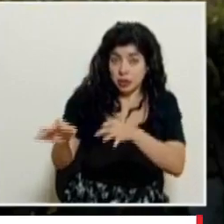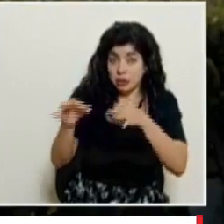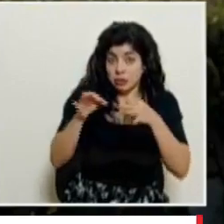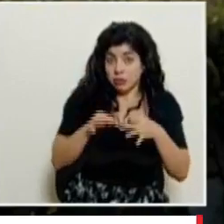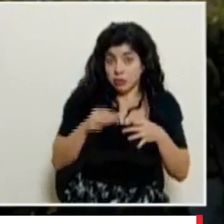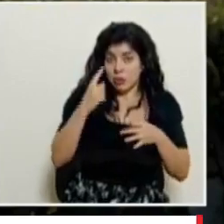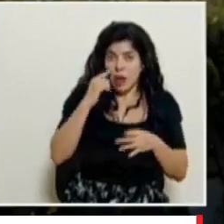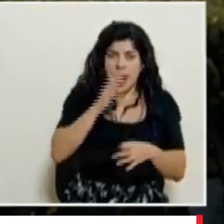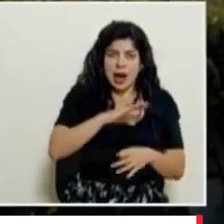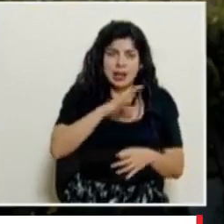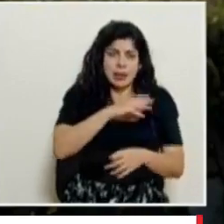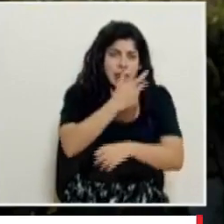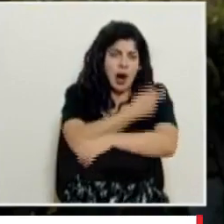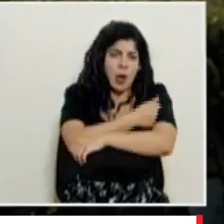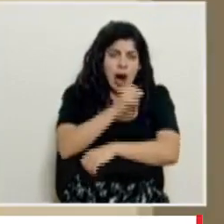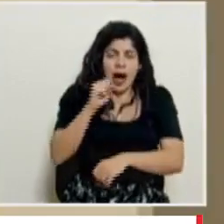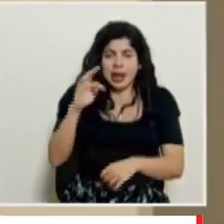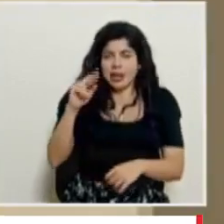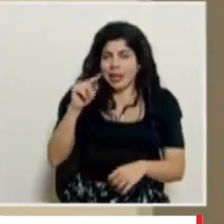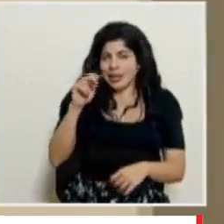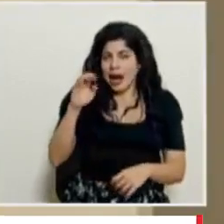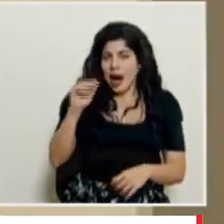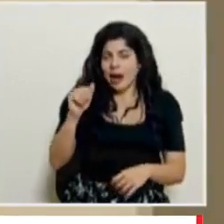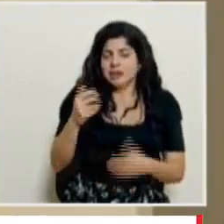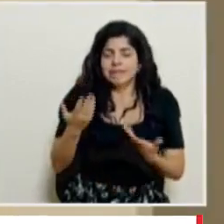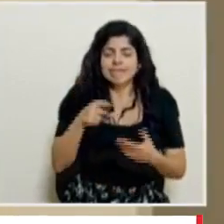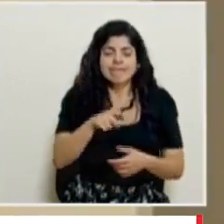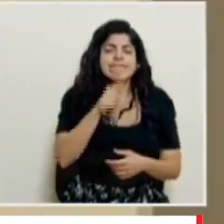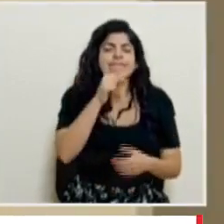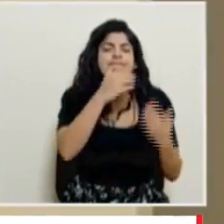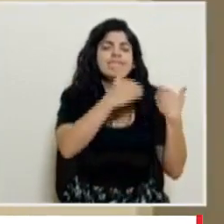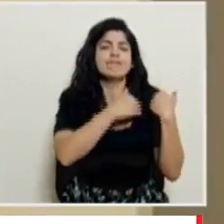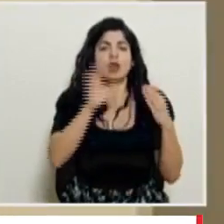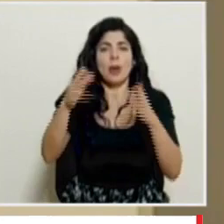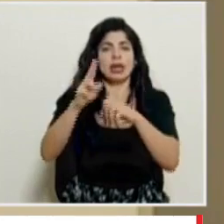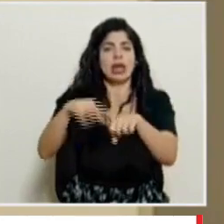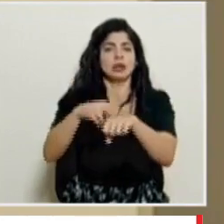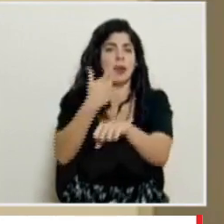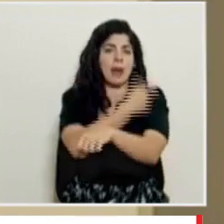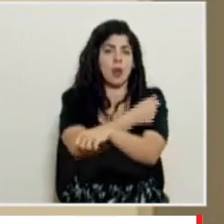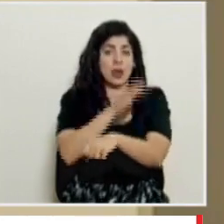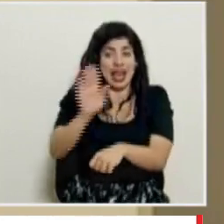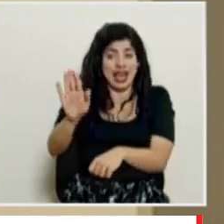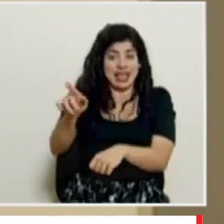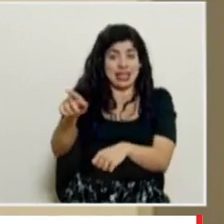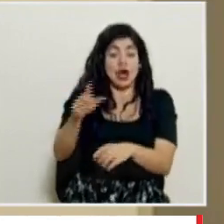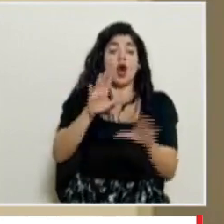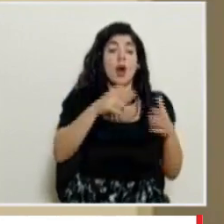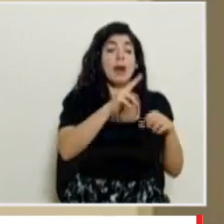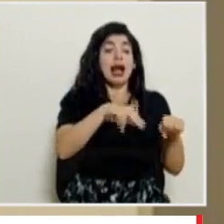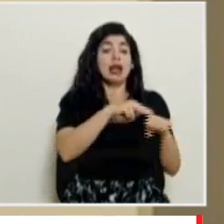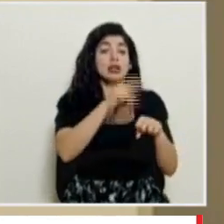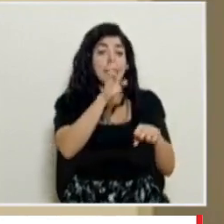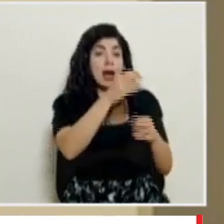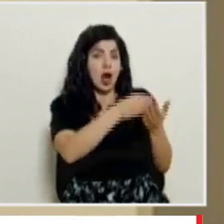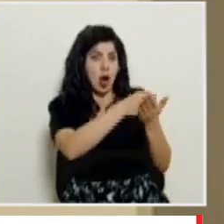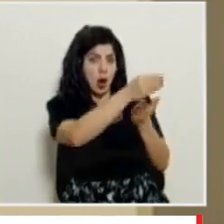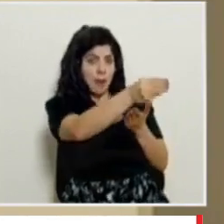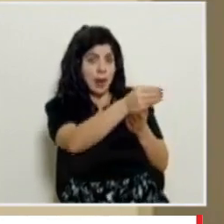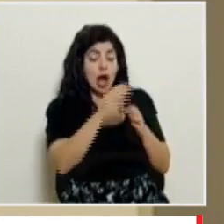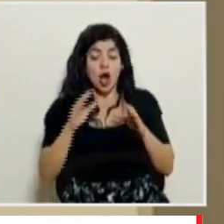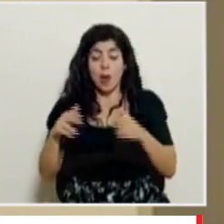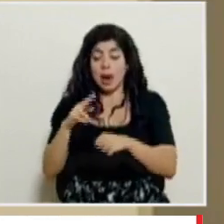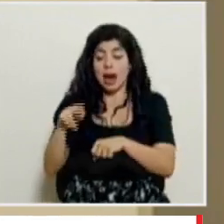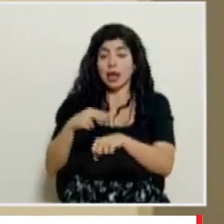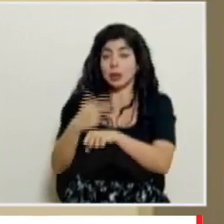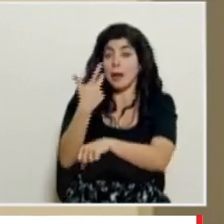todo con las características de la vacuna de AstraZeneca eso lo define la Comisión Nacional de Vacunas las vacunas las compra la Comisión Nacional de Emergencias la Comisión Nacional de Vacunas